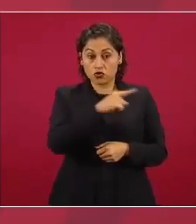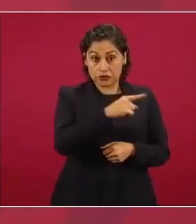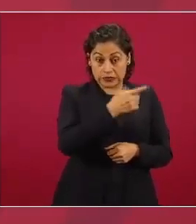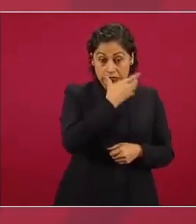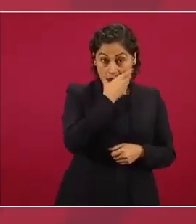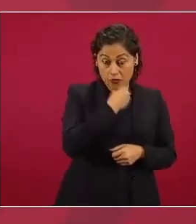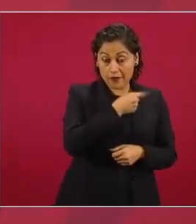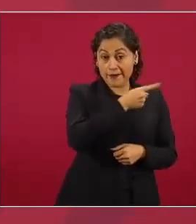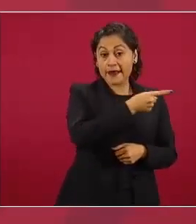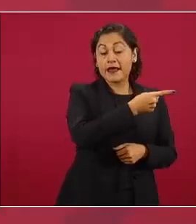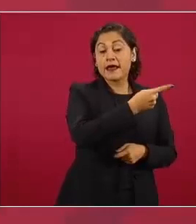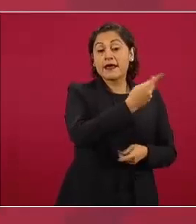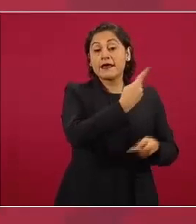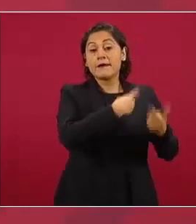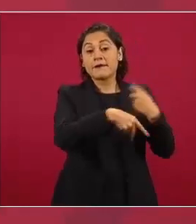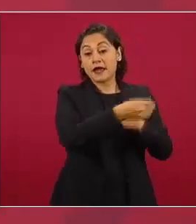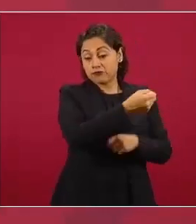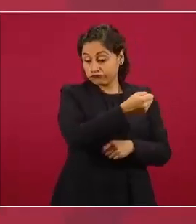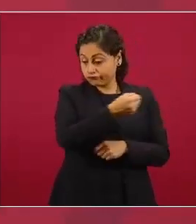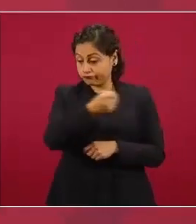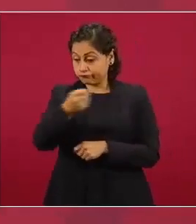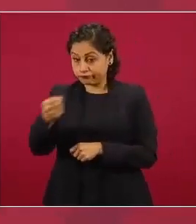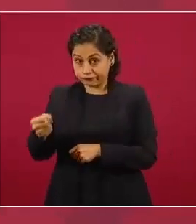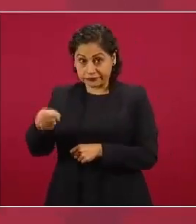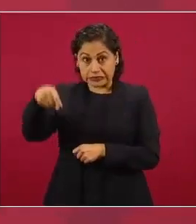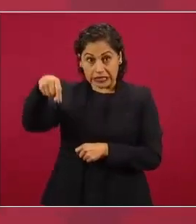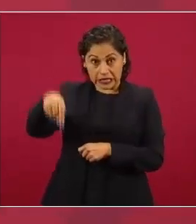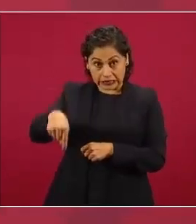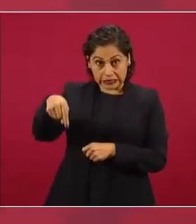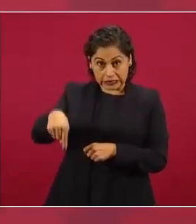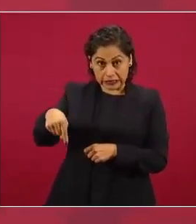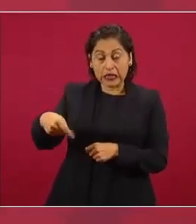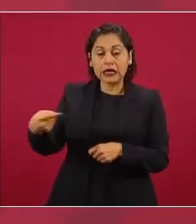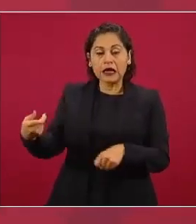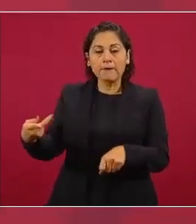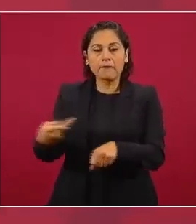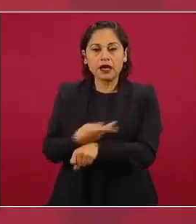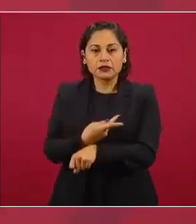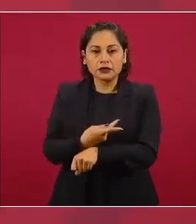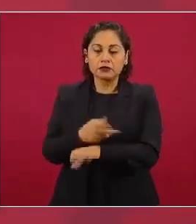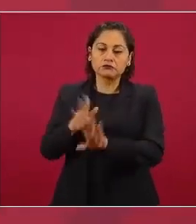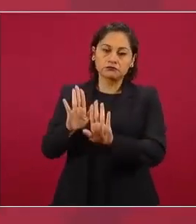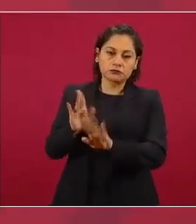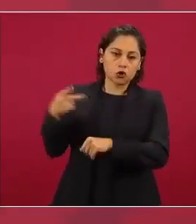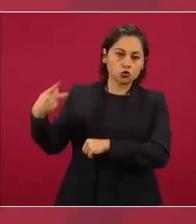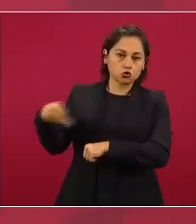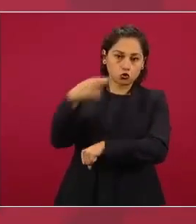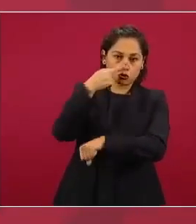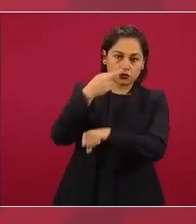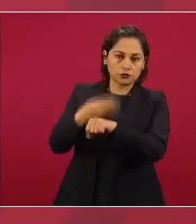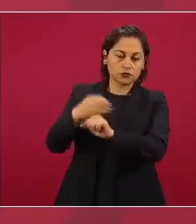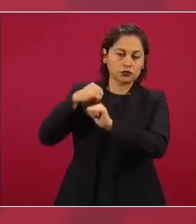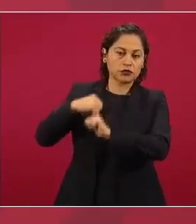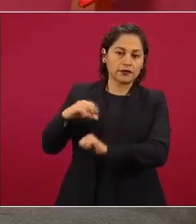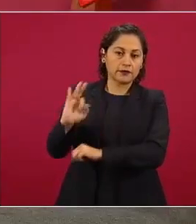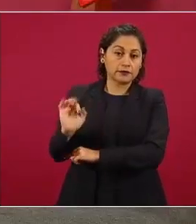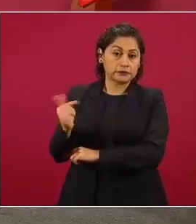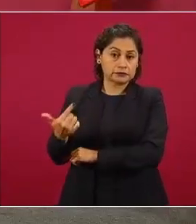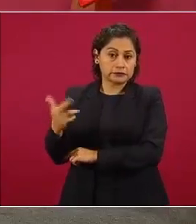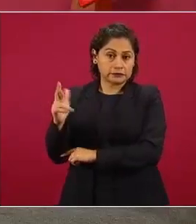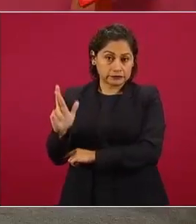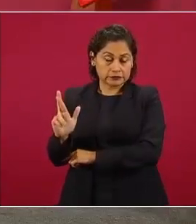eso lo va a determinar la fiscalía en calidad de que